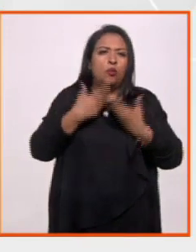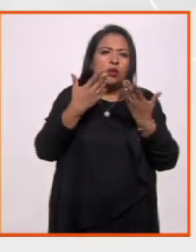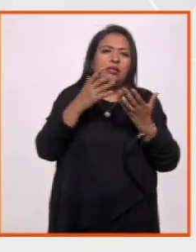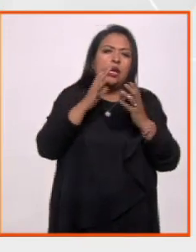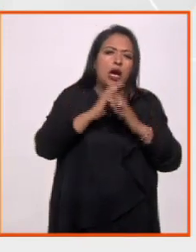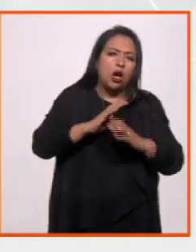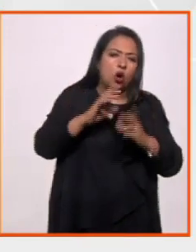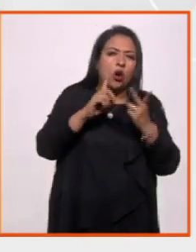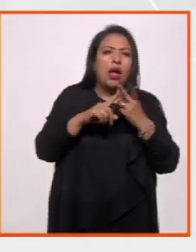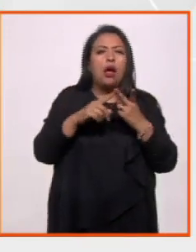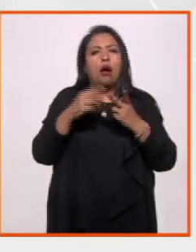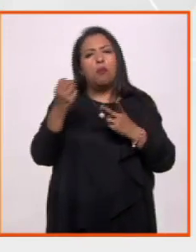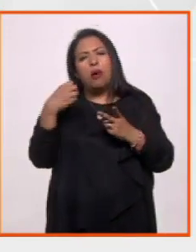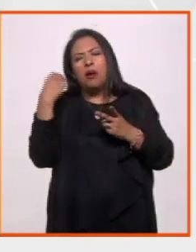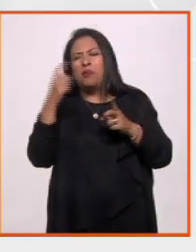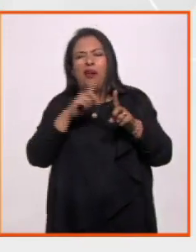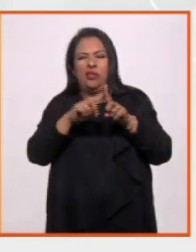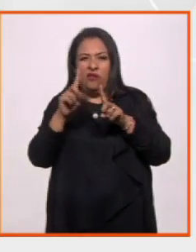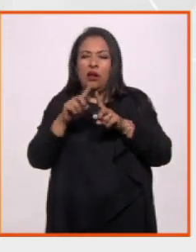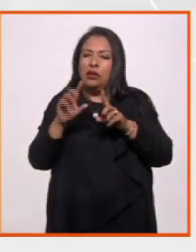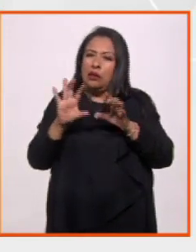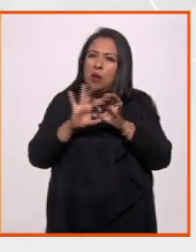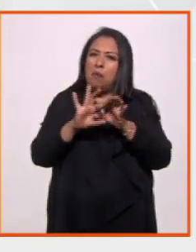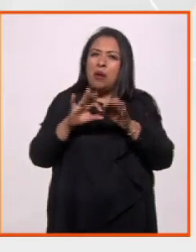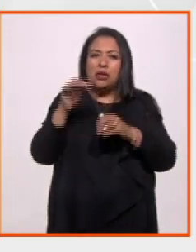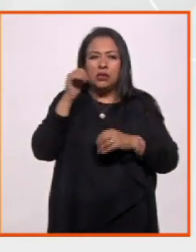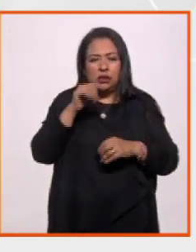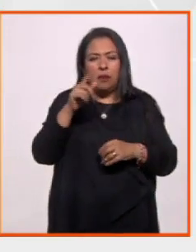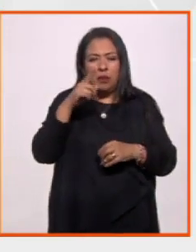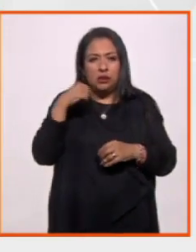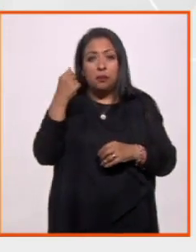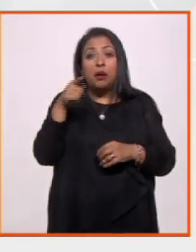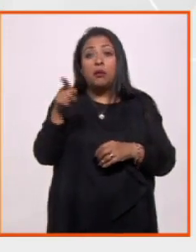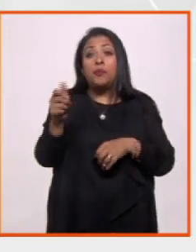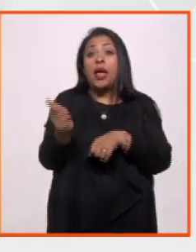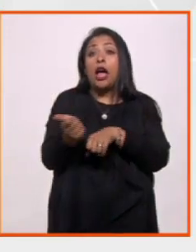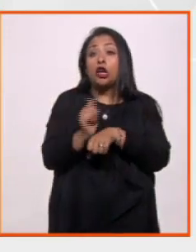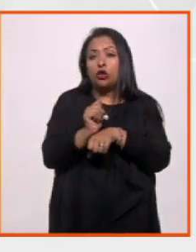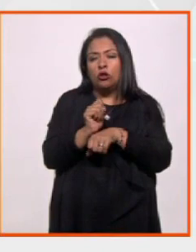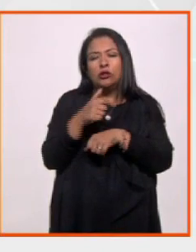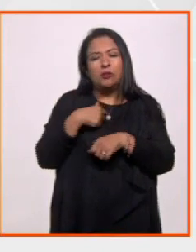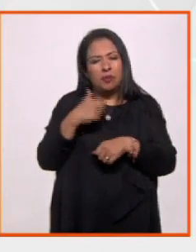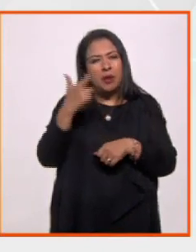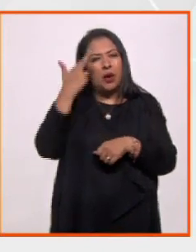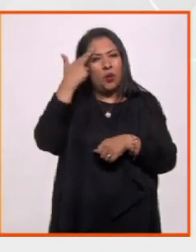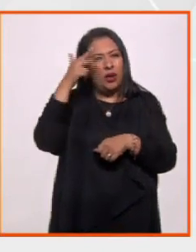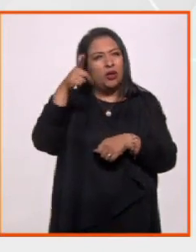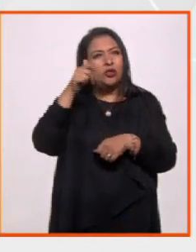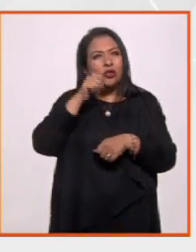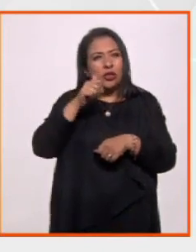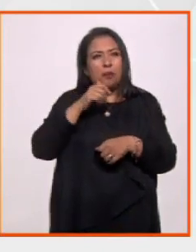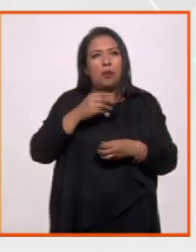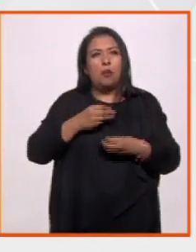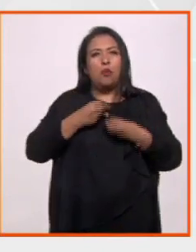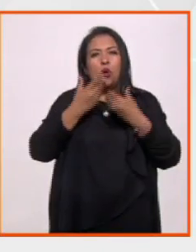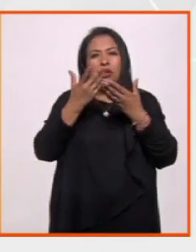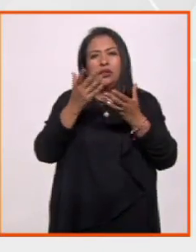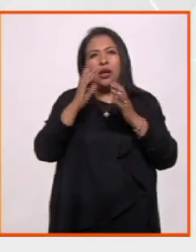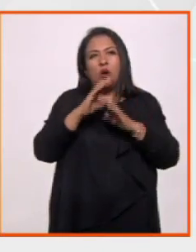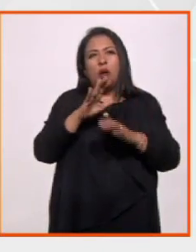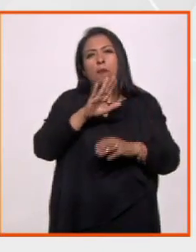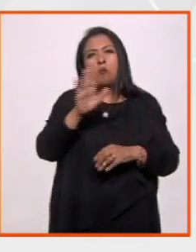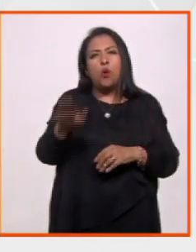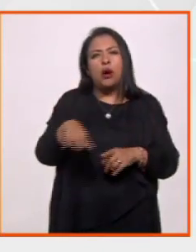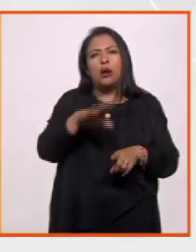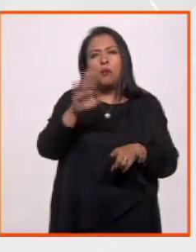en discursos, etc. Y bueno, él era actor además, entonces siempre me acuerdo de su obra de poesía coral, donde moría y moría